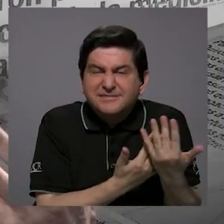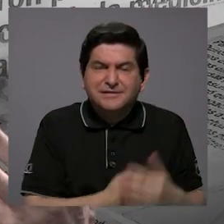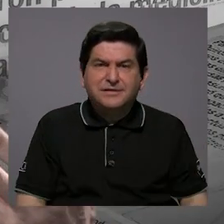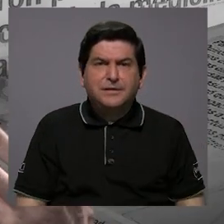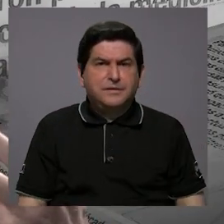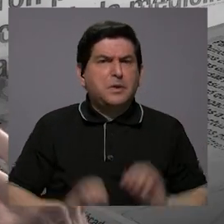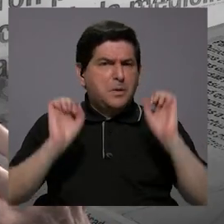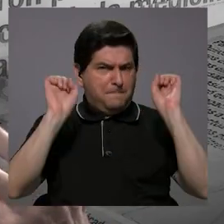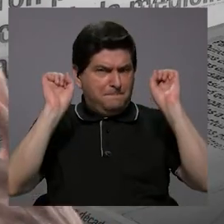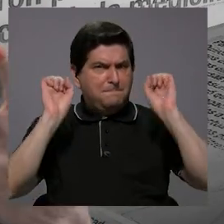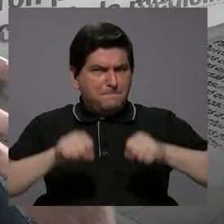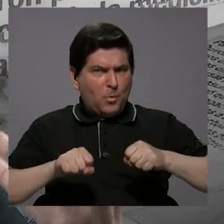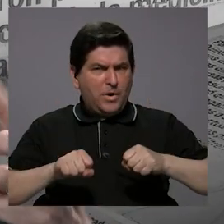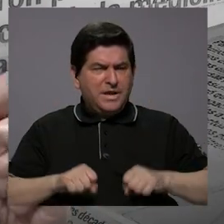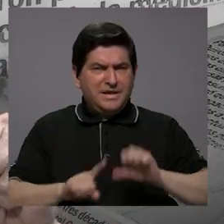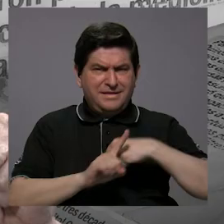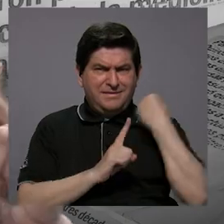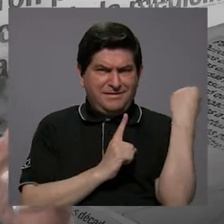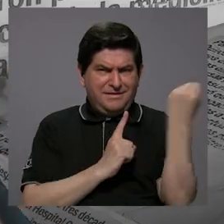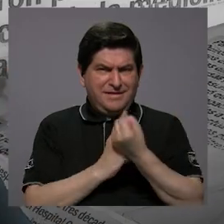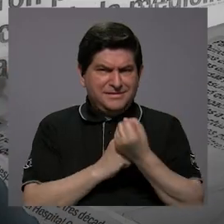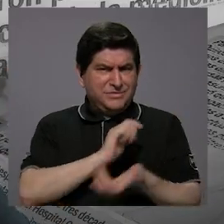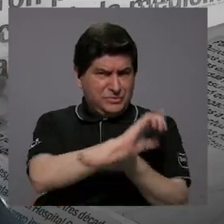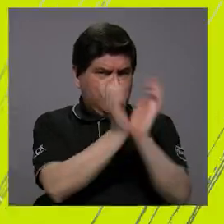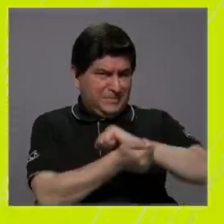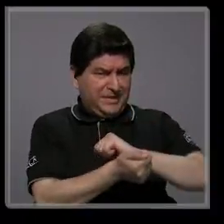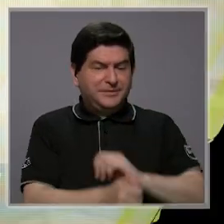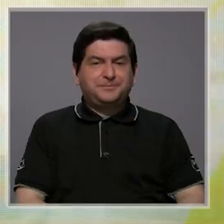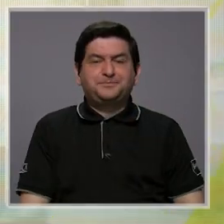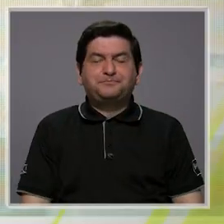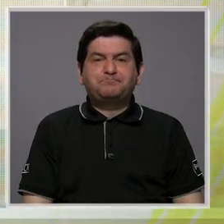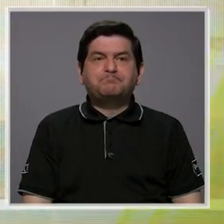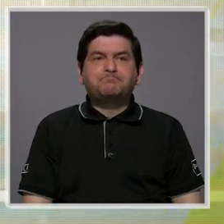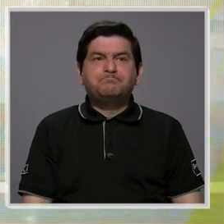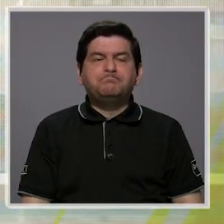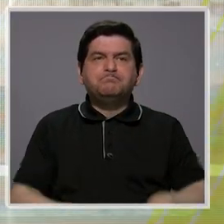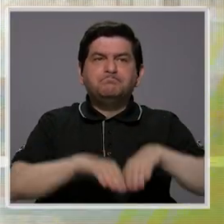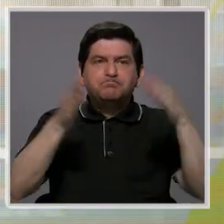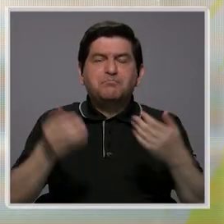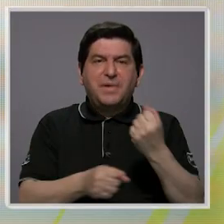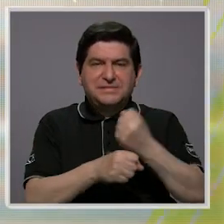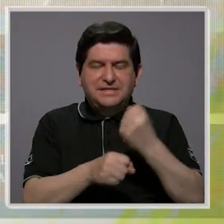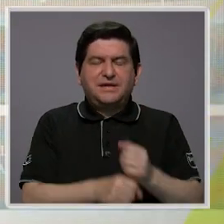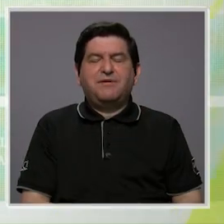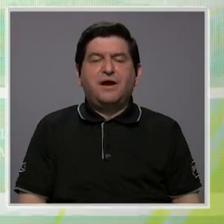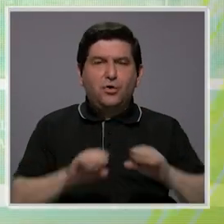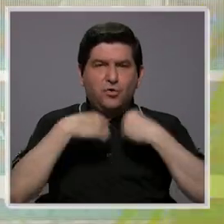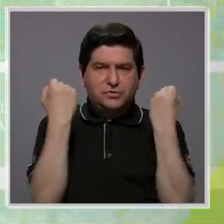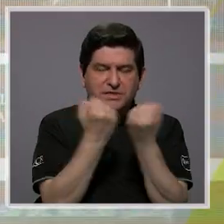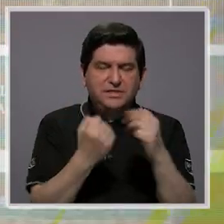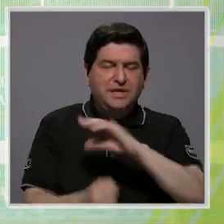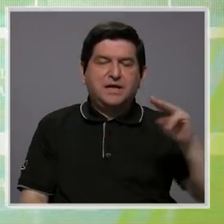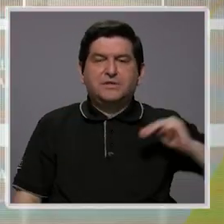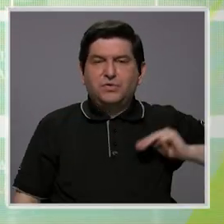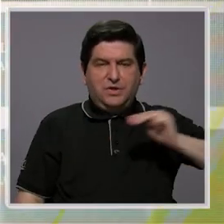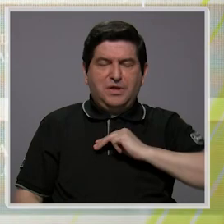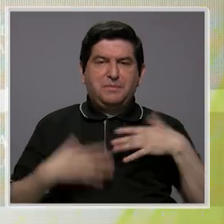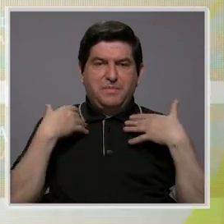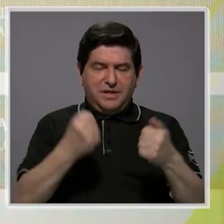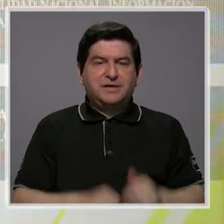que este panorama varíe? Bueno, ha habido mesas de trabajo de CINAME con el Ministerio de Salud, con